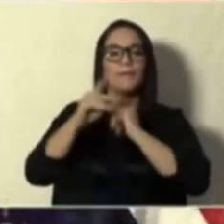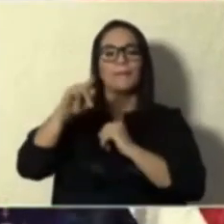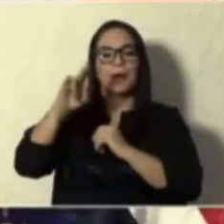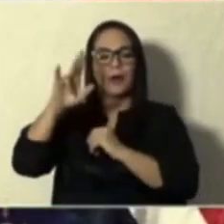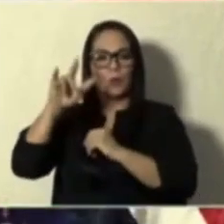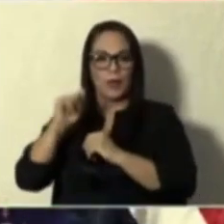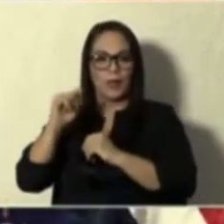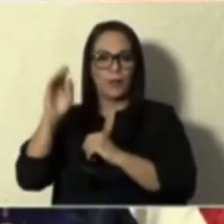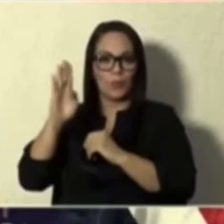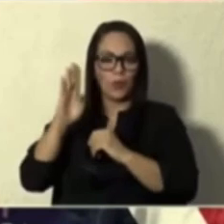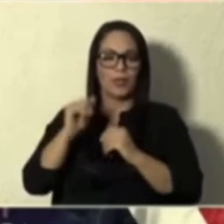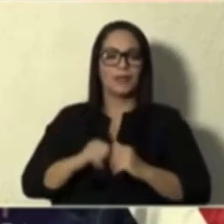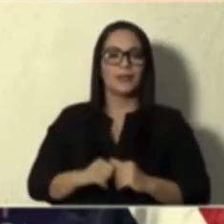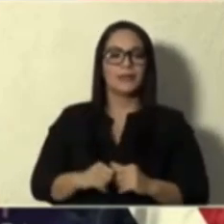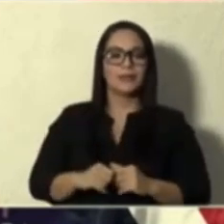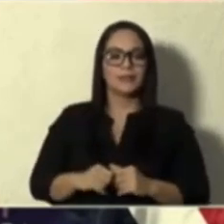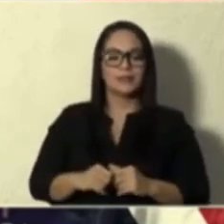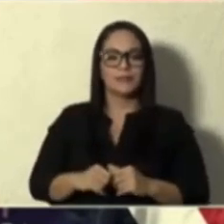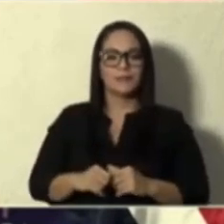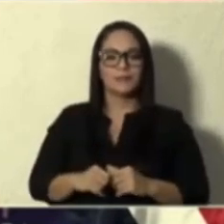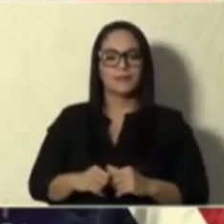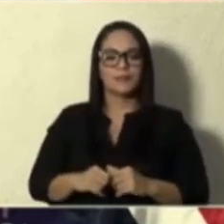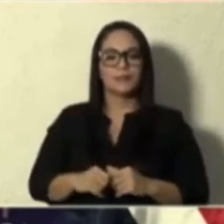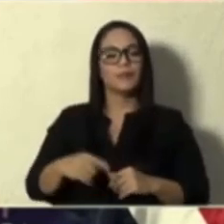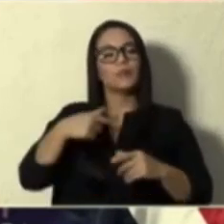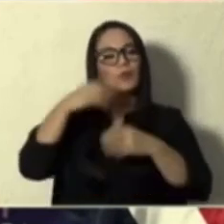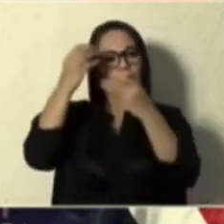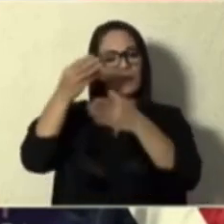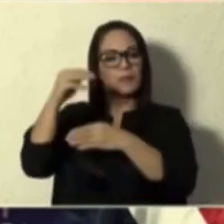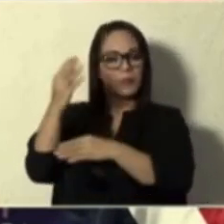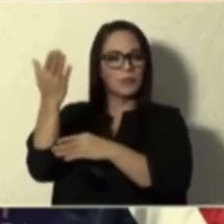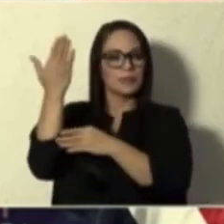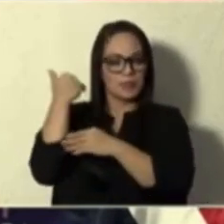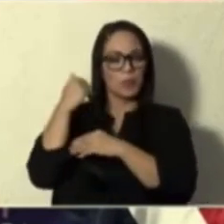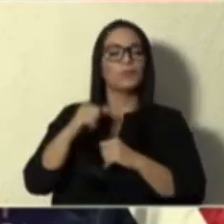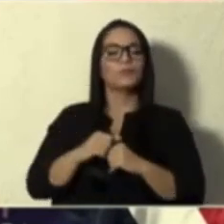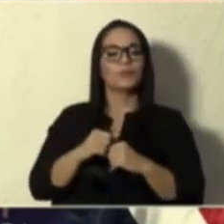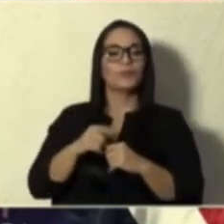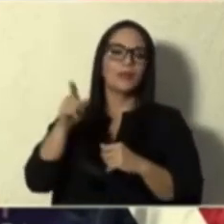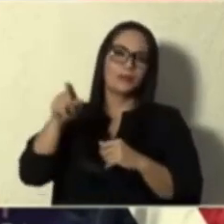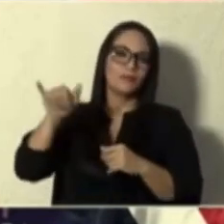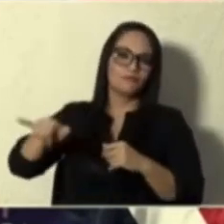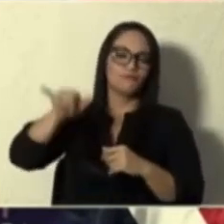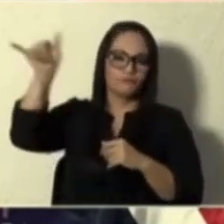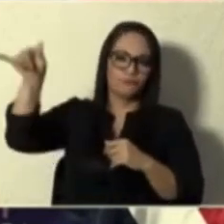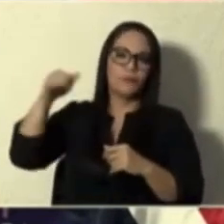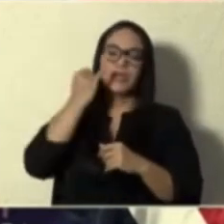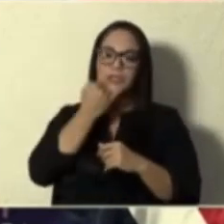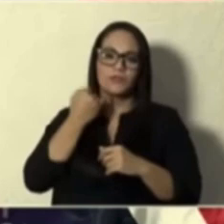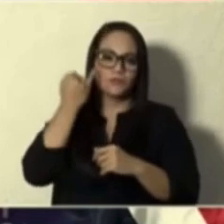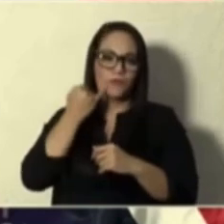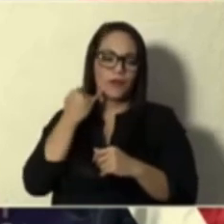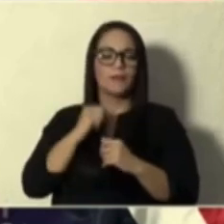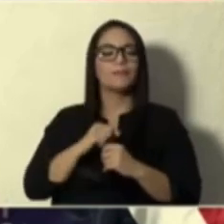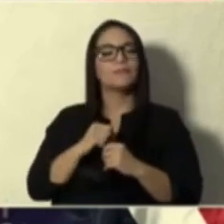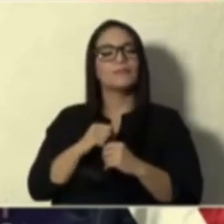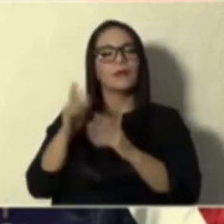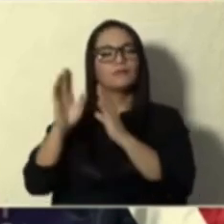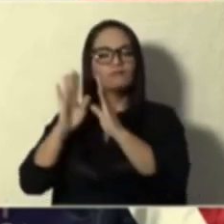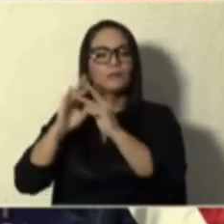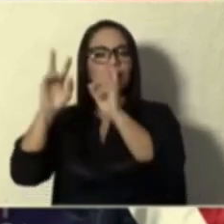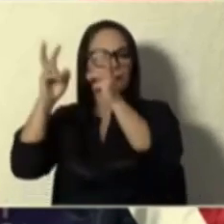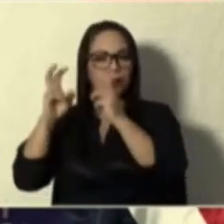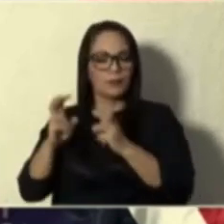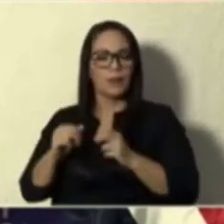Paula Bugantes, que cuando la anuncié el miércoles pasado precisamente andaba en un viaje a Israel viendo temas,